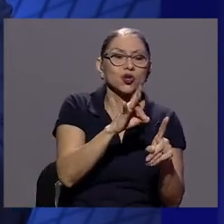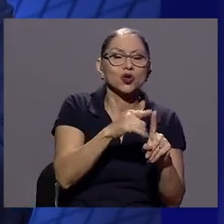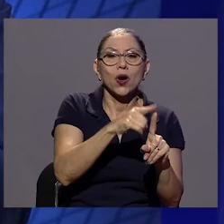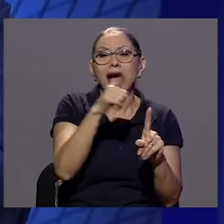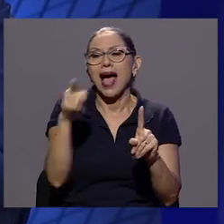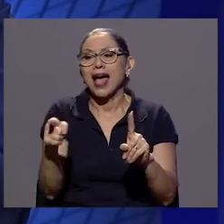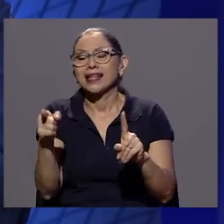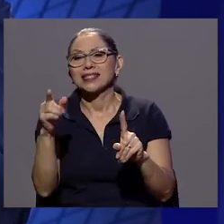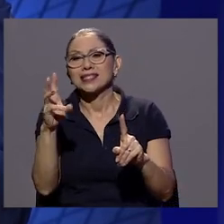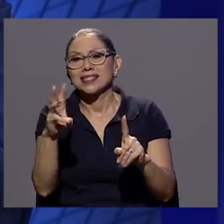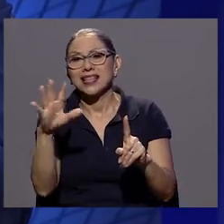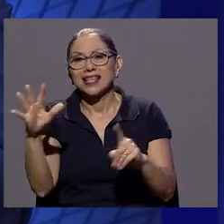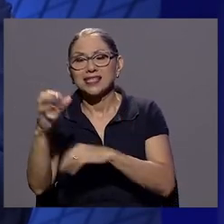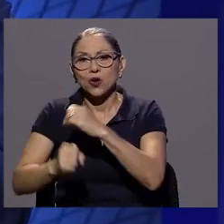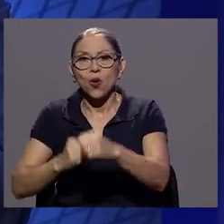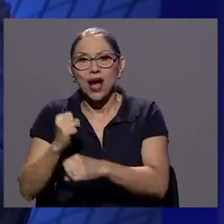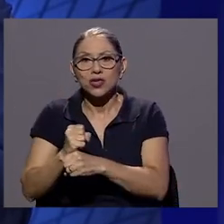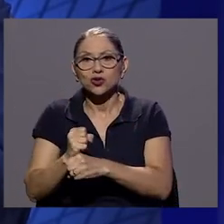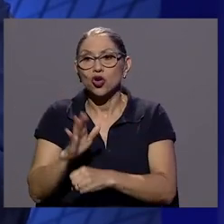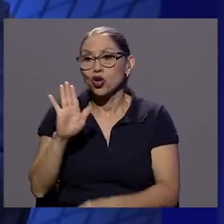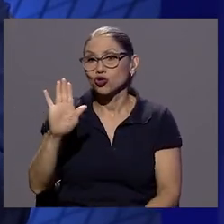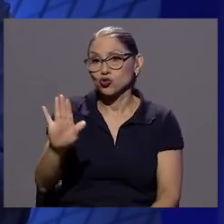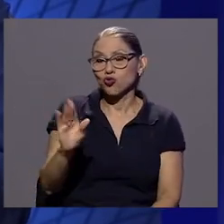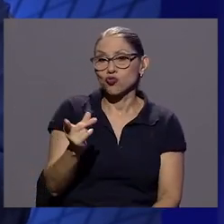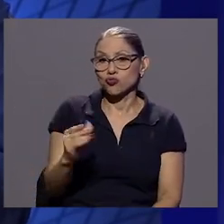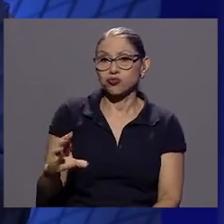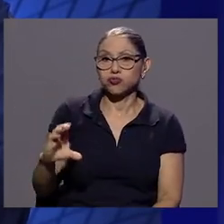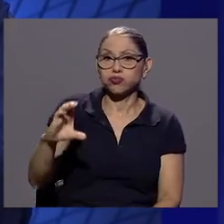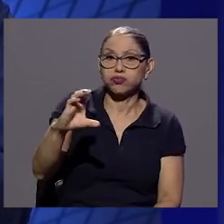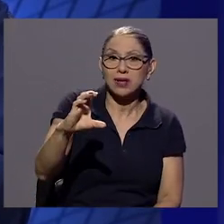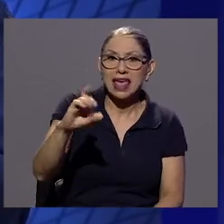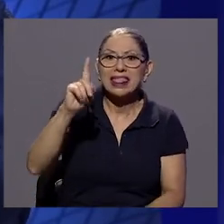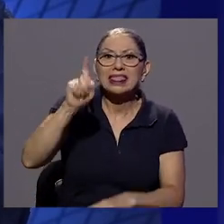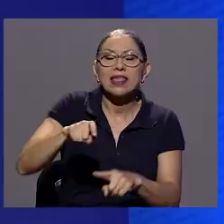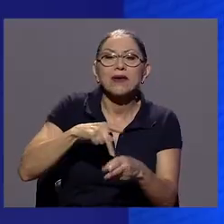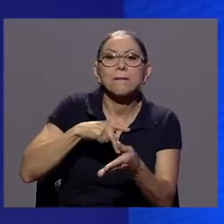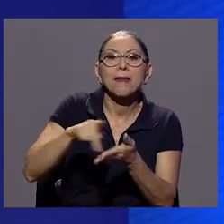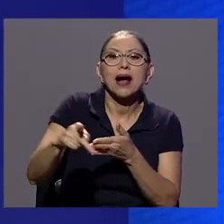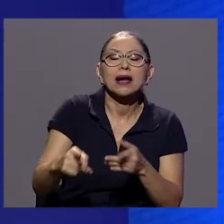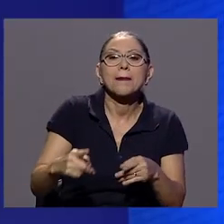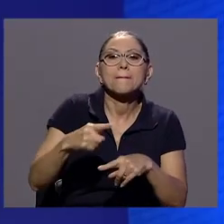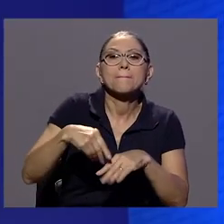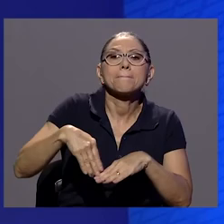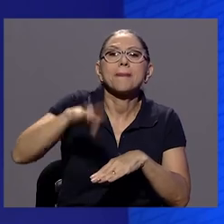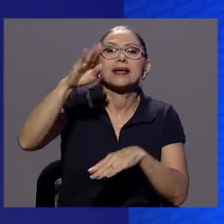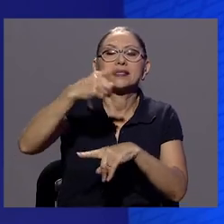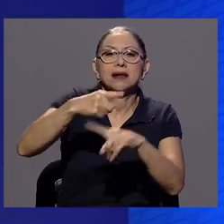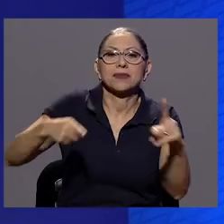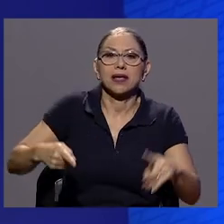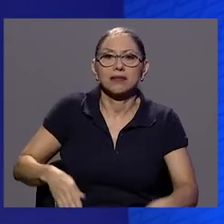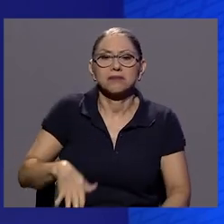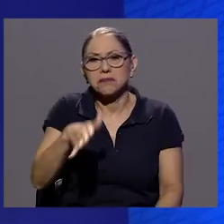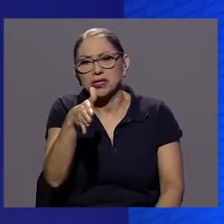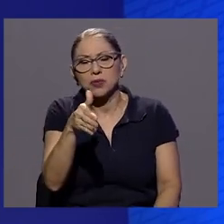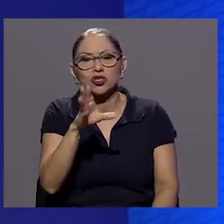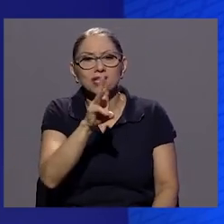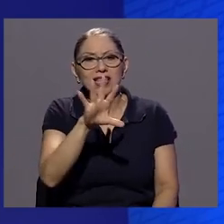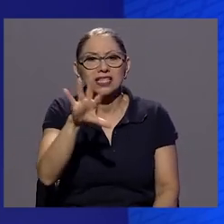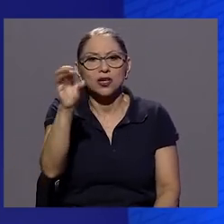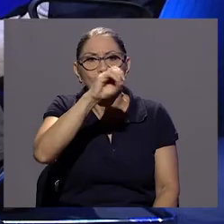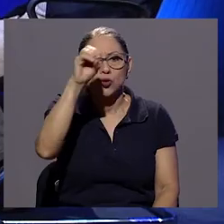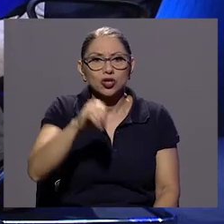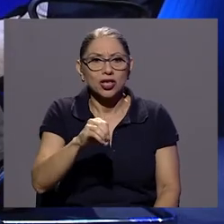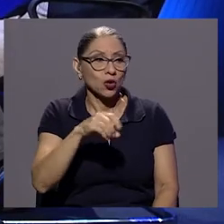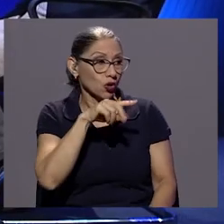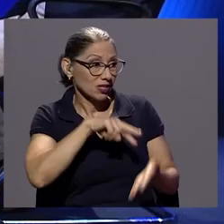de ingreso por encima del 65%. Eso es mucho, eso un problema de salud pública. Uno podría decir que sí es una